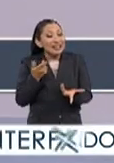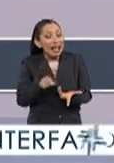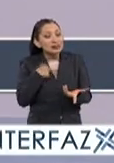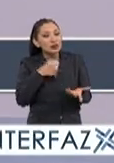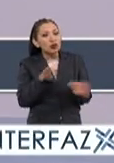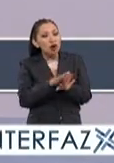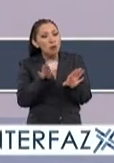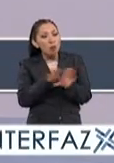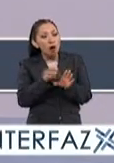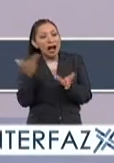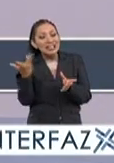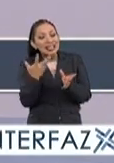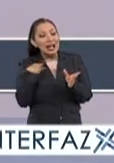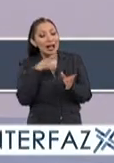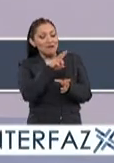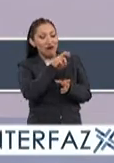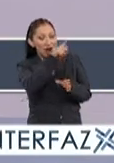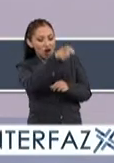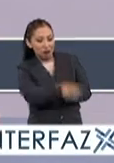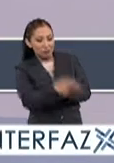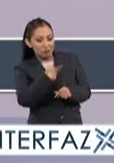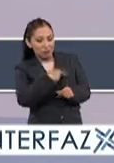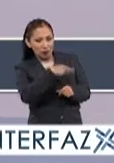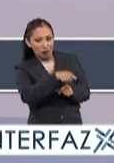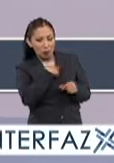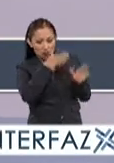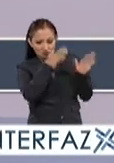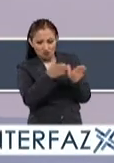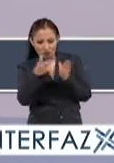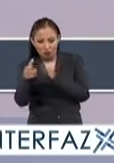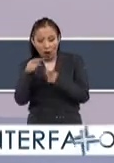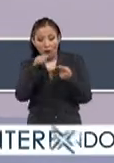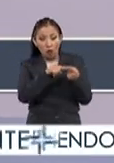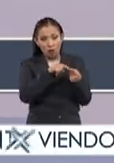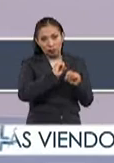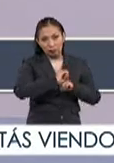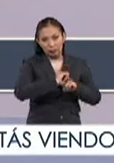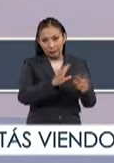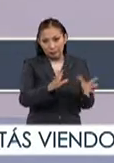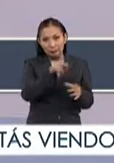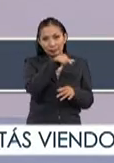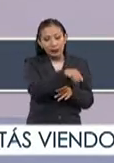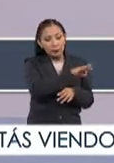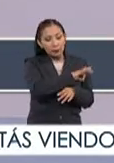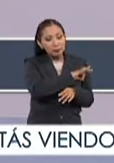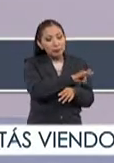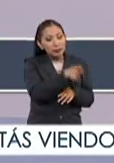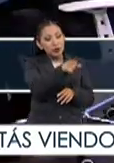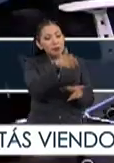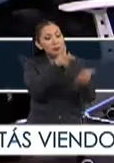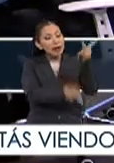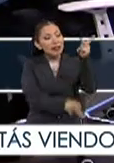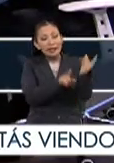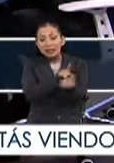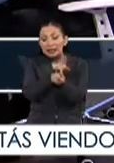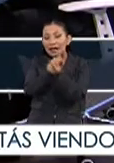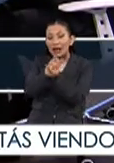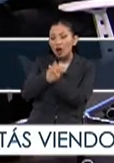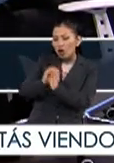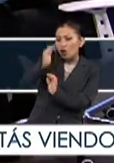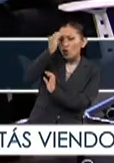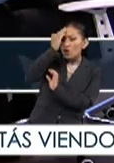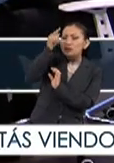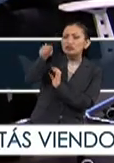este generador de valores en varios bloques. Uno de ellos es, desde luego, el poder tener un diálogo, poder